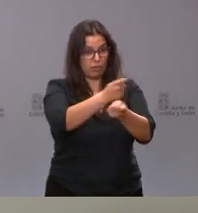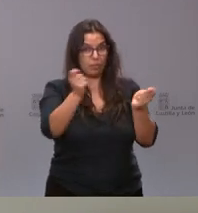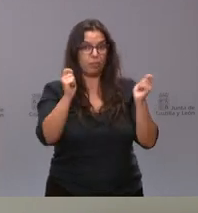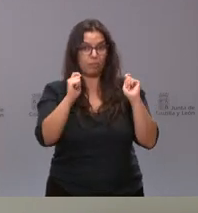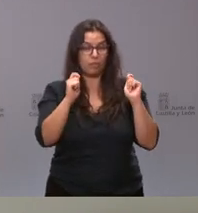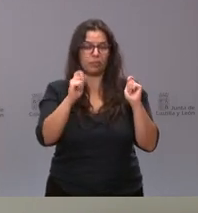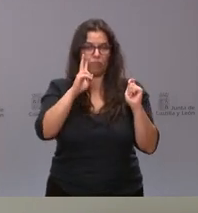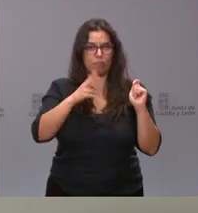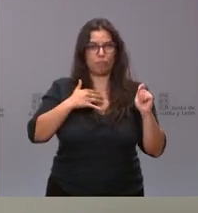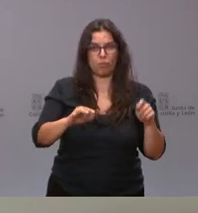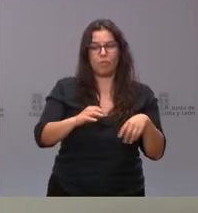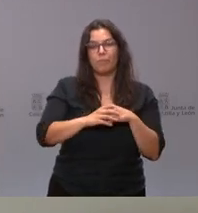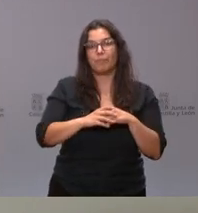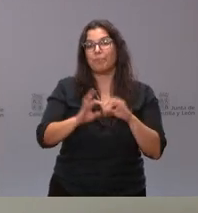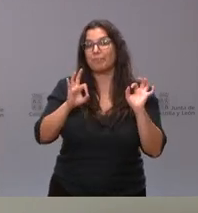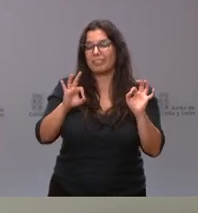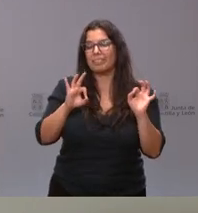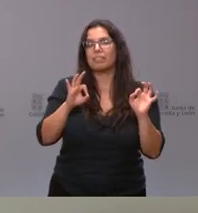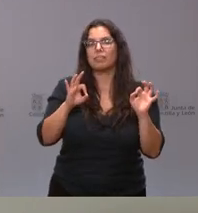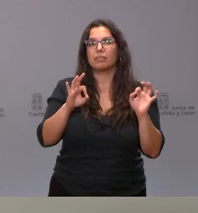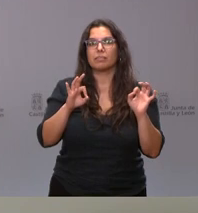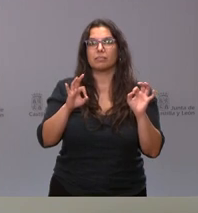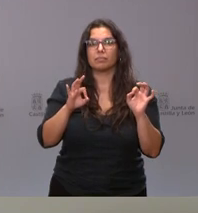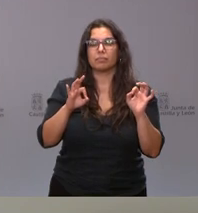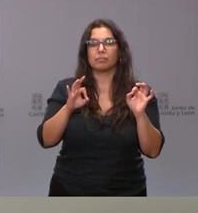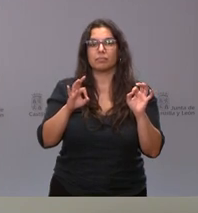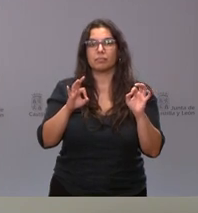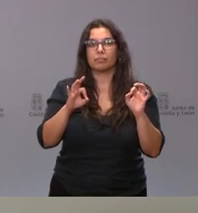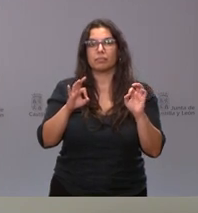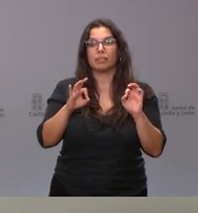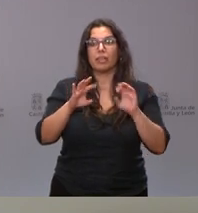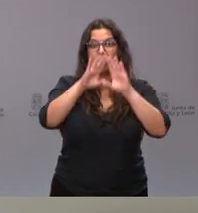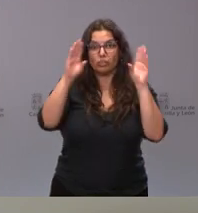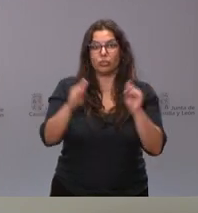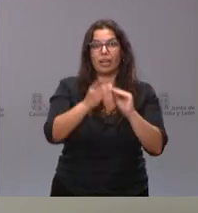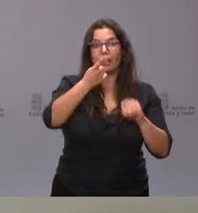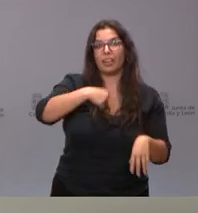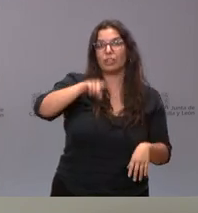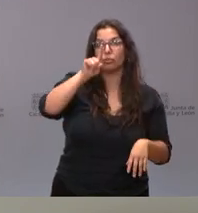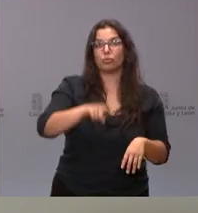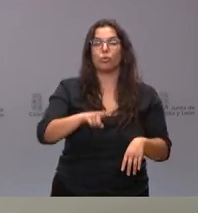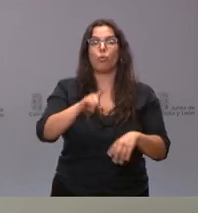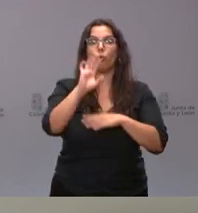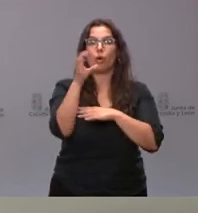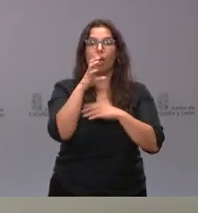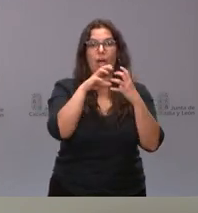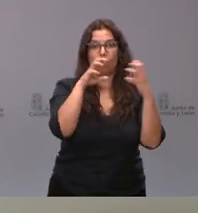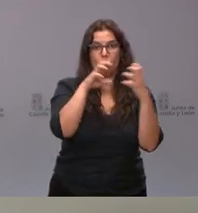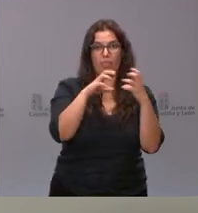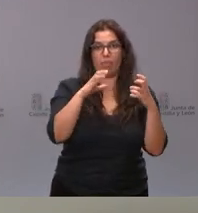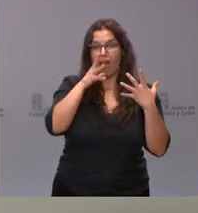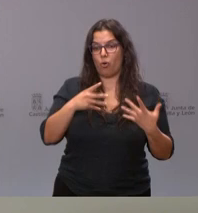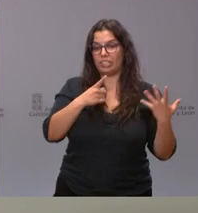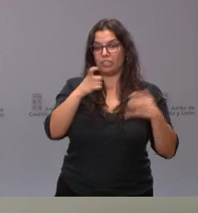entregada. En concreto, como les he dicho, el aumento global es de 101 vehículos, al pasar de 605 a 706.